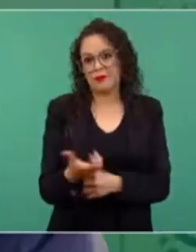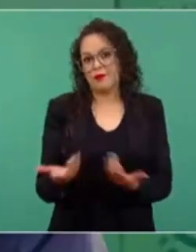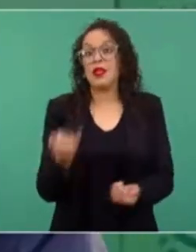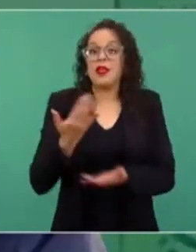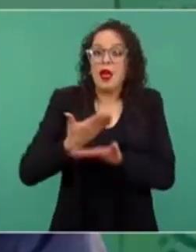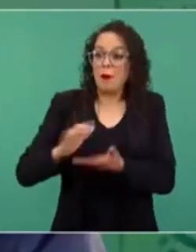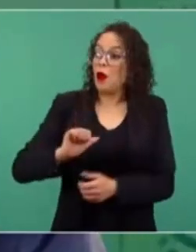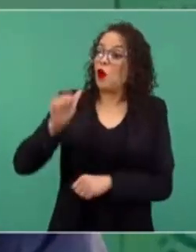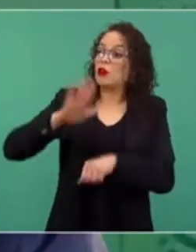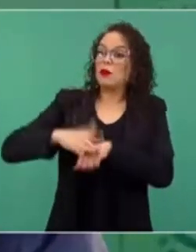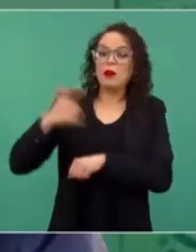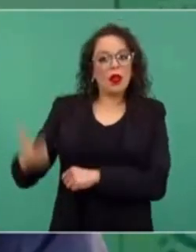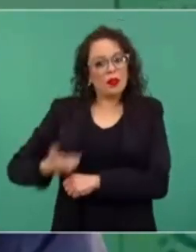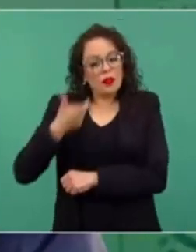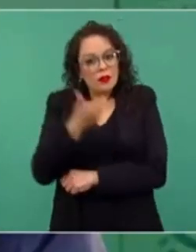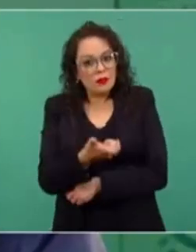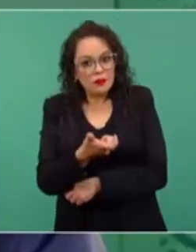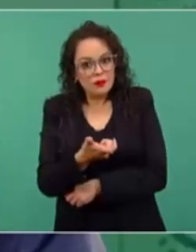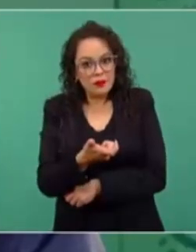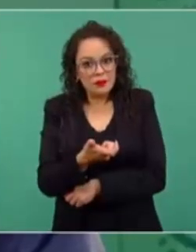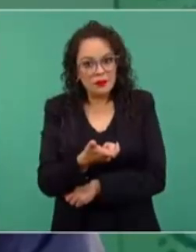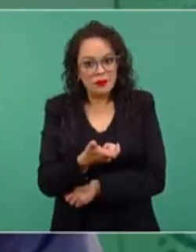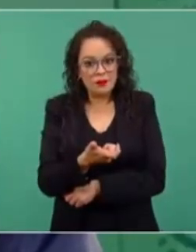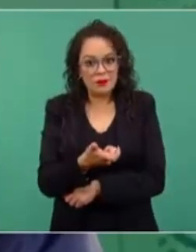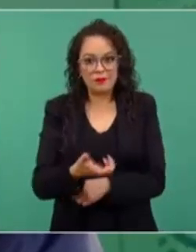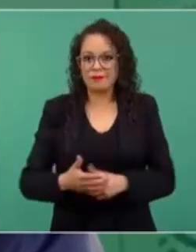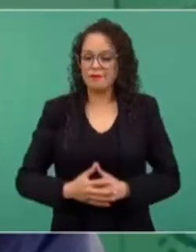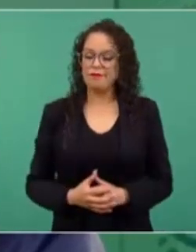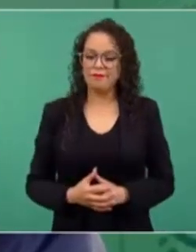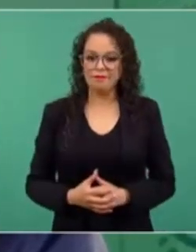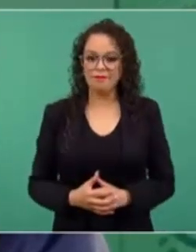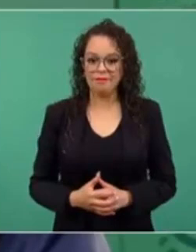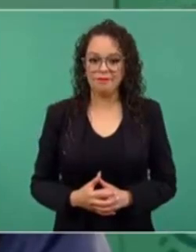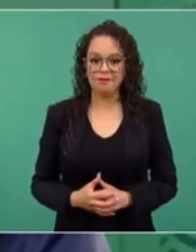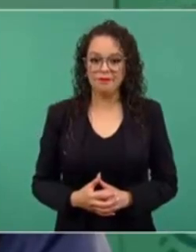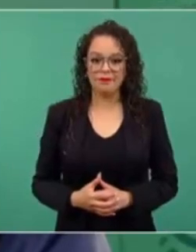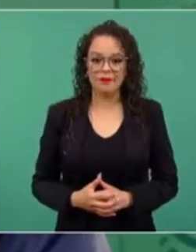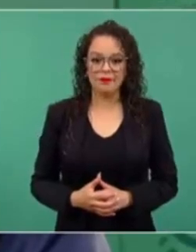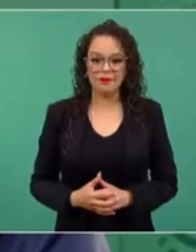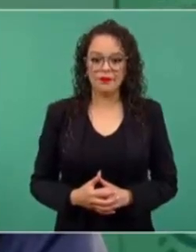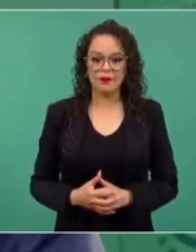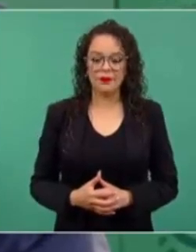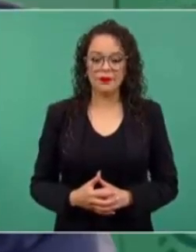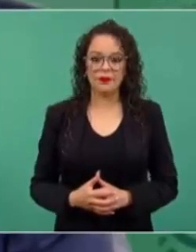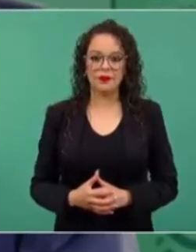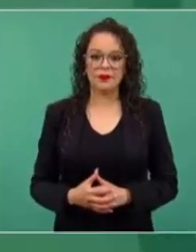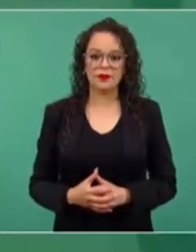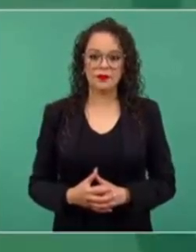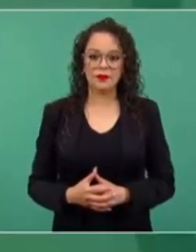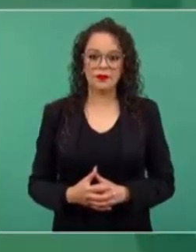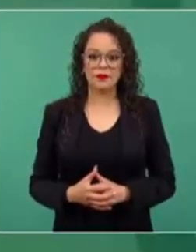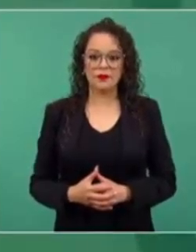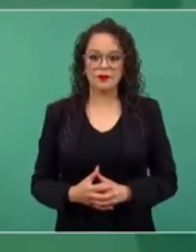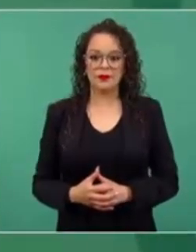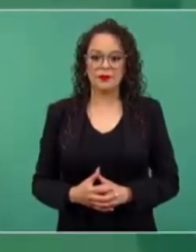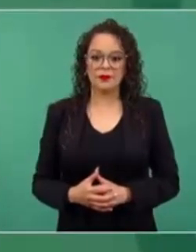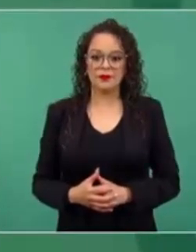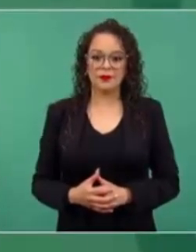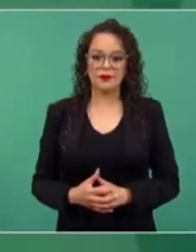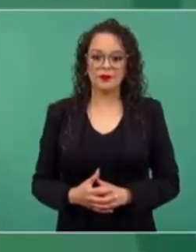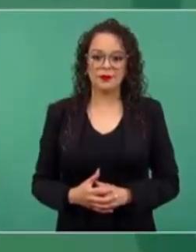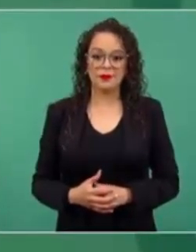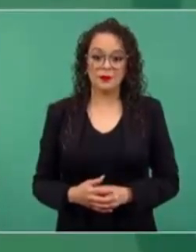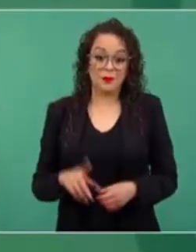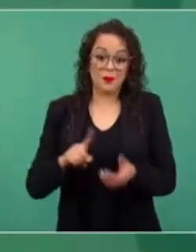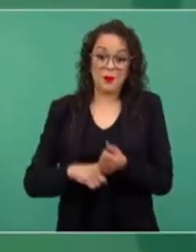para quemarle incienso al